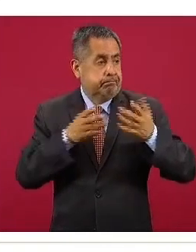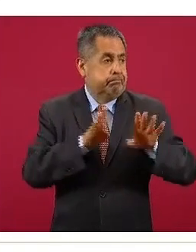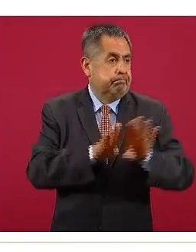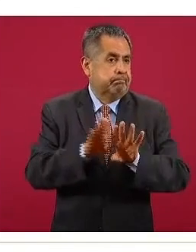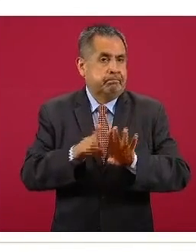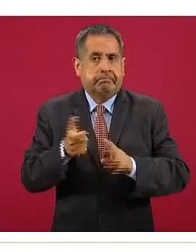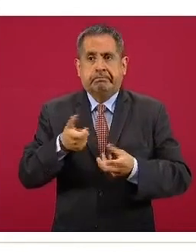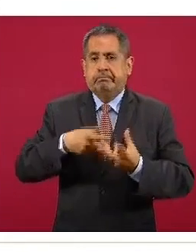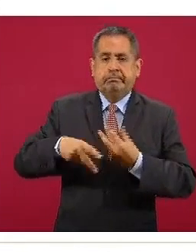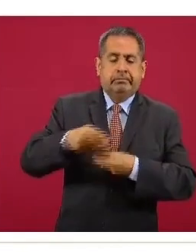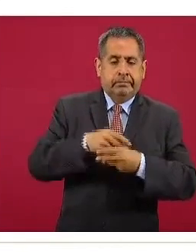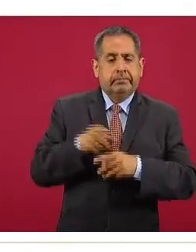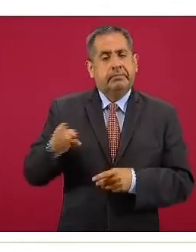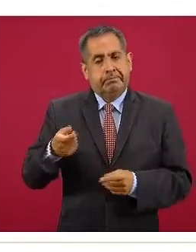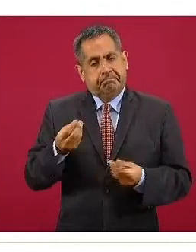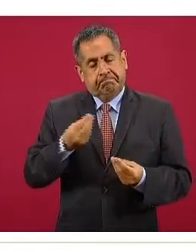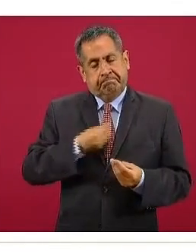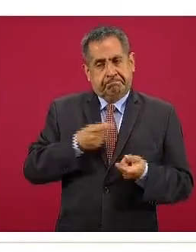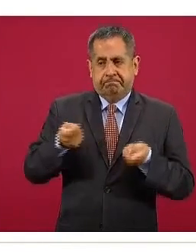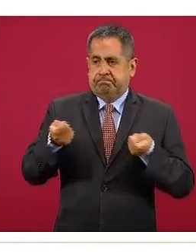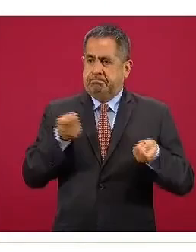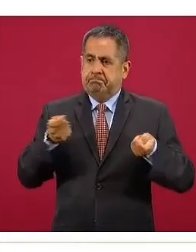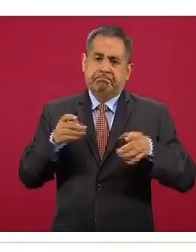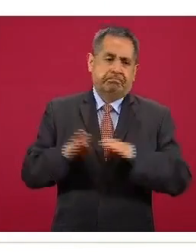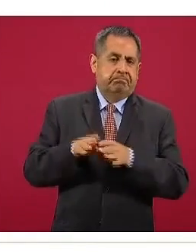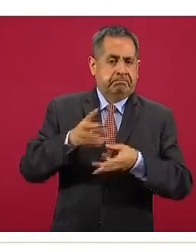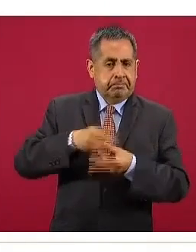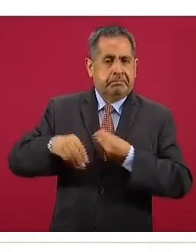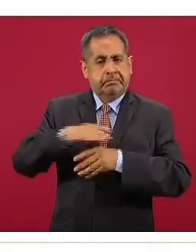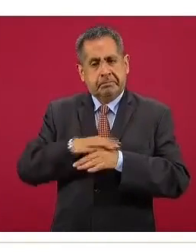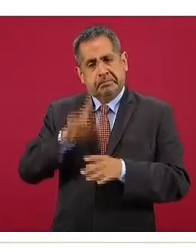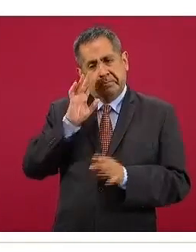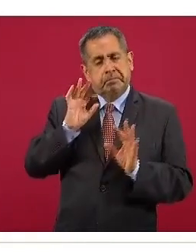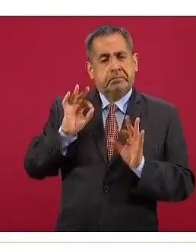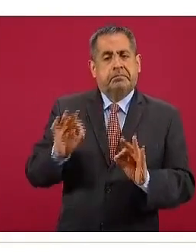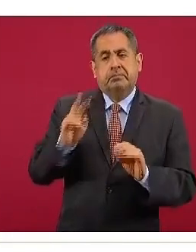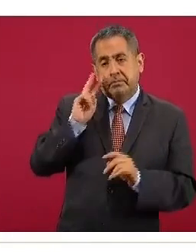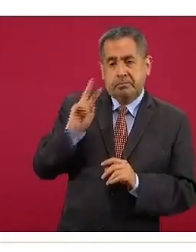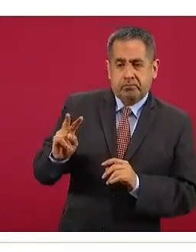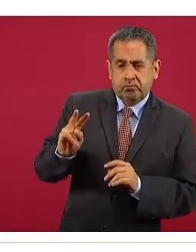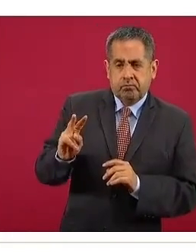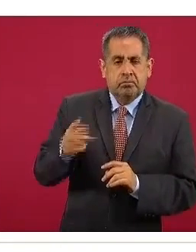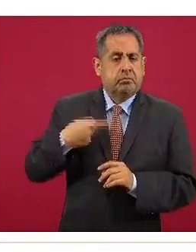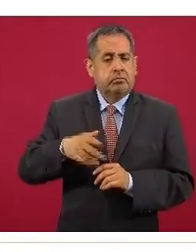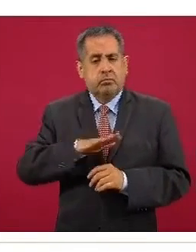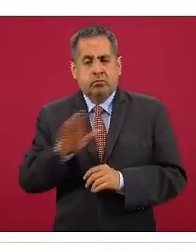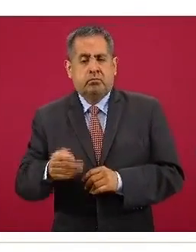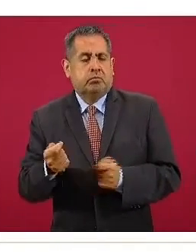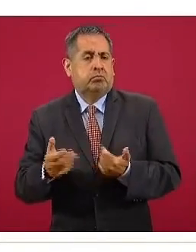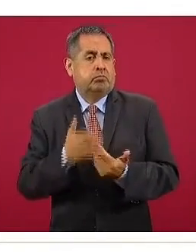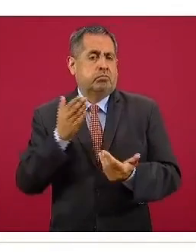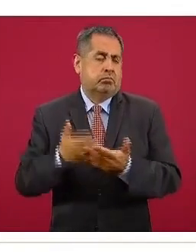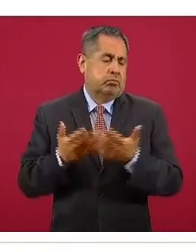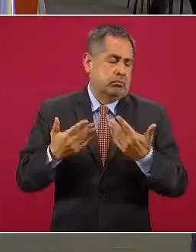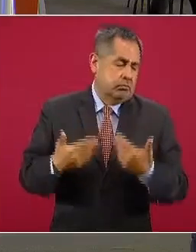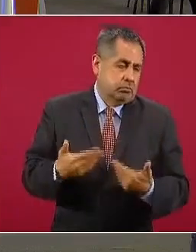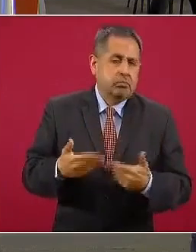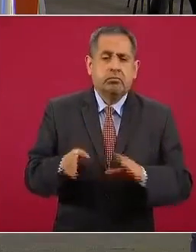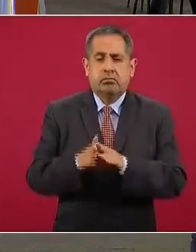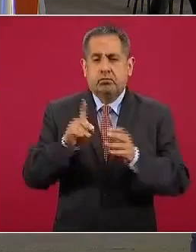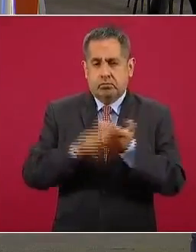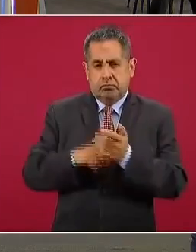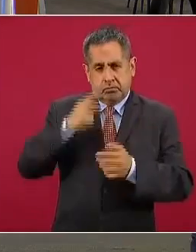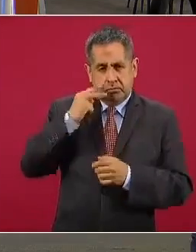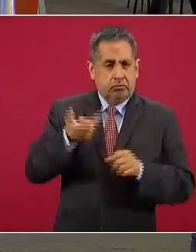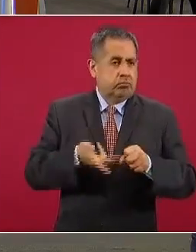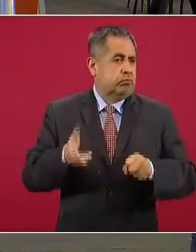a pesar de ello han logrado un buen control que se ve en los casos, se ve en la mortalidad y en la siguiente se ve también